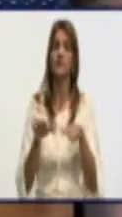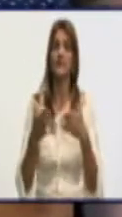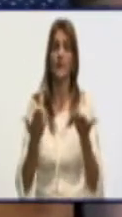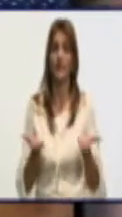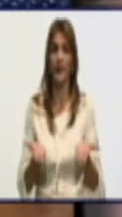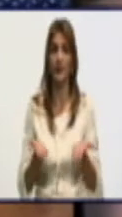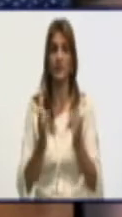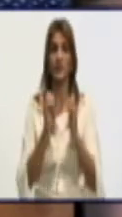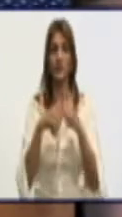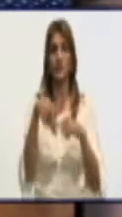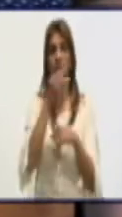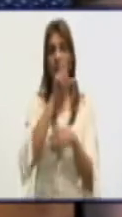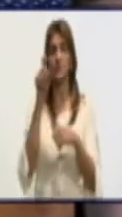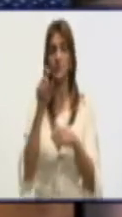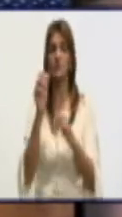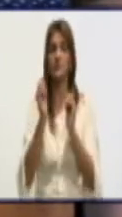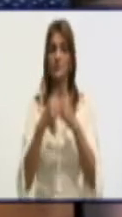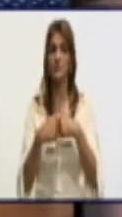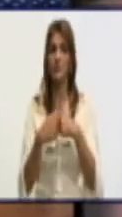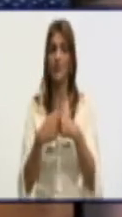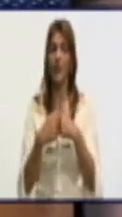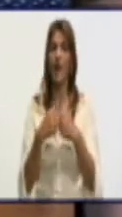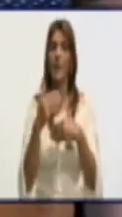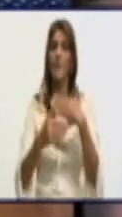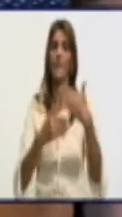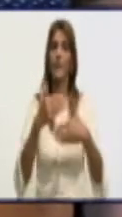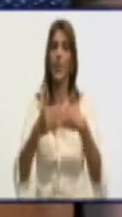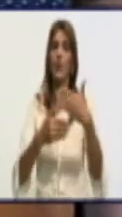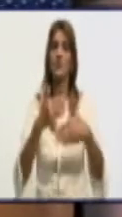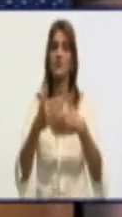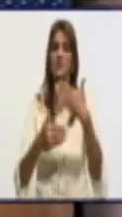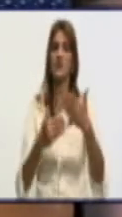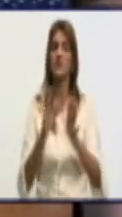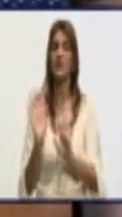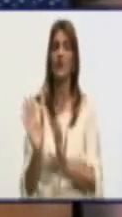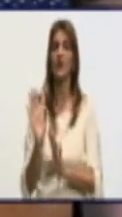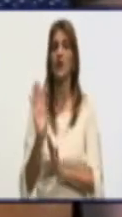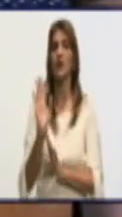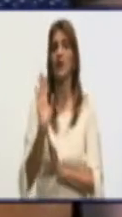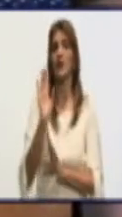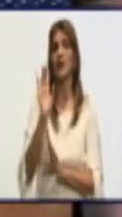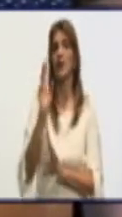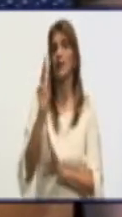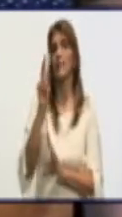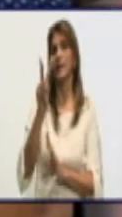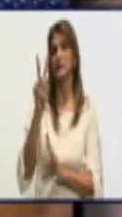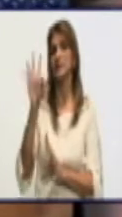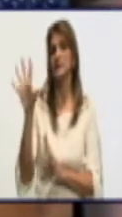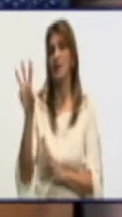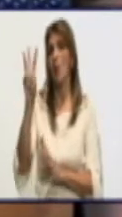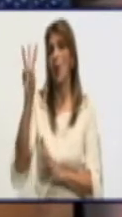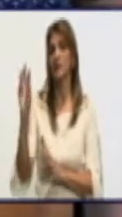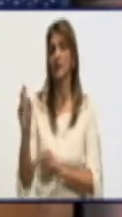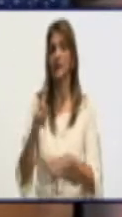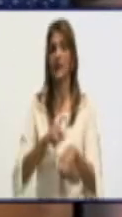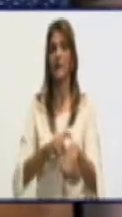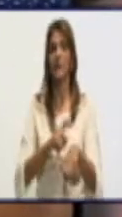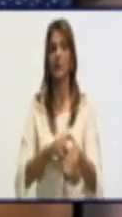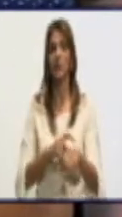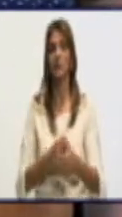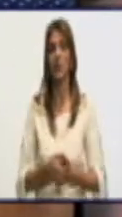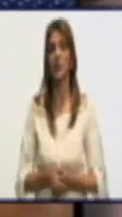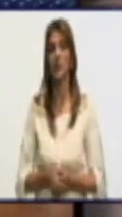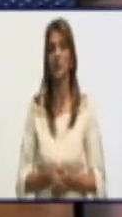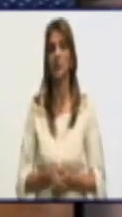bien el pan. El pan lleva un proceso de alrededor de unos 25 a 30 minutos desobado el pan, y si